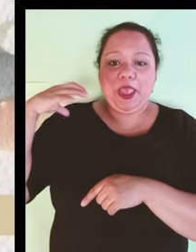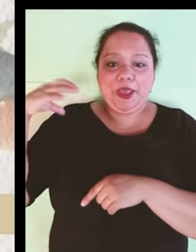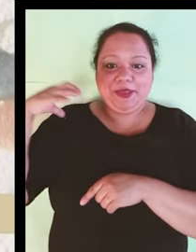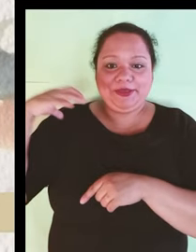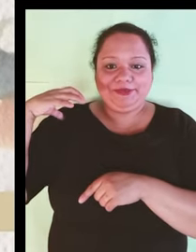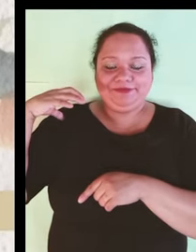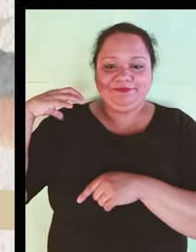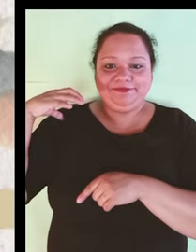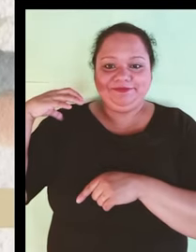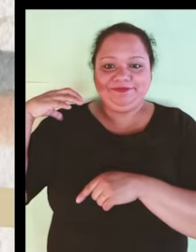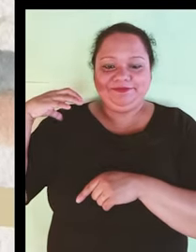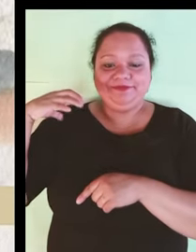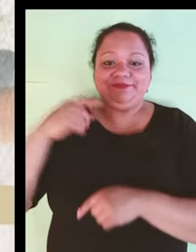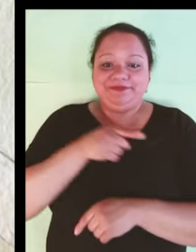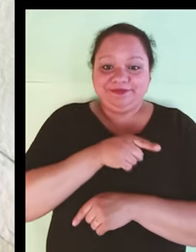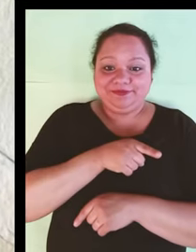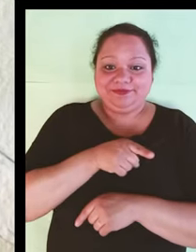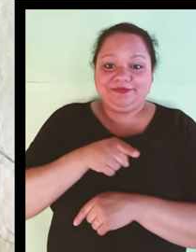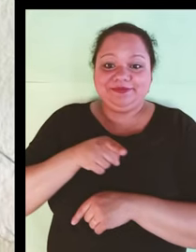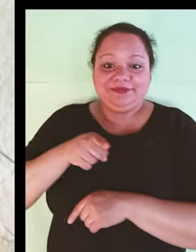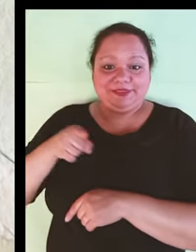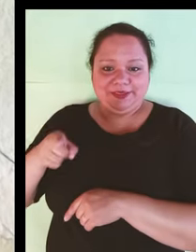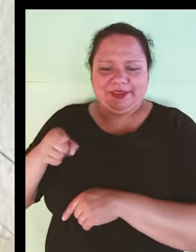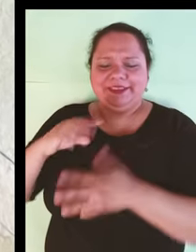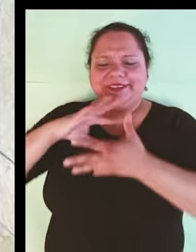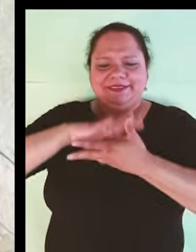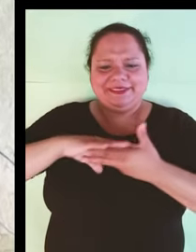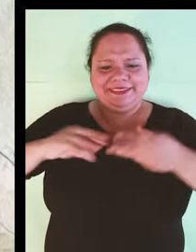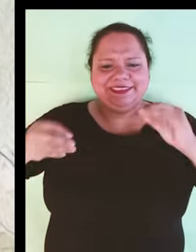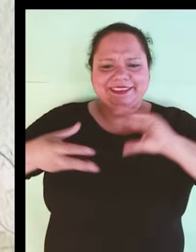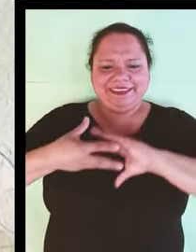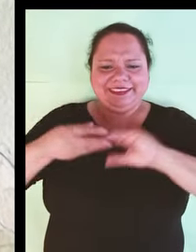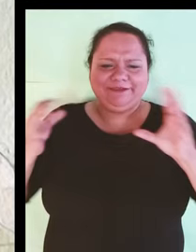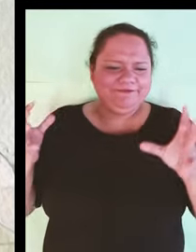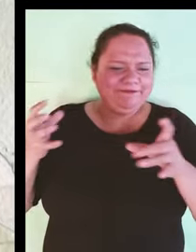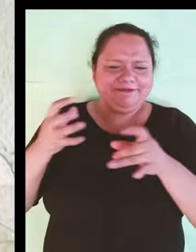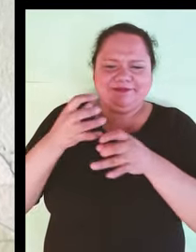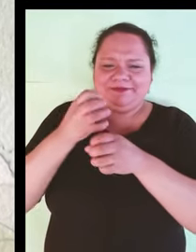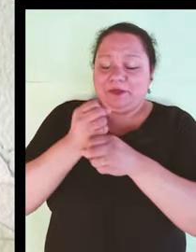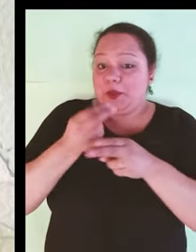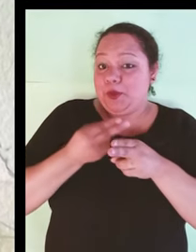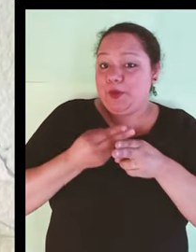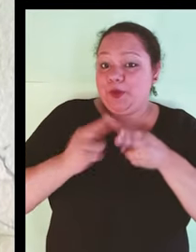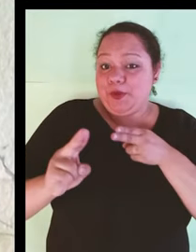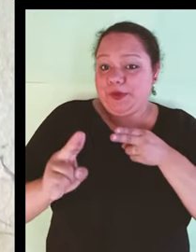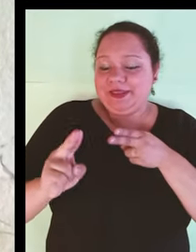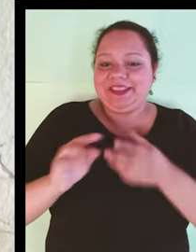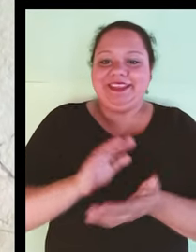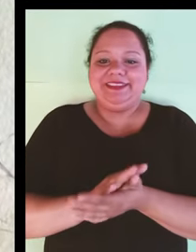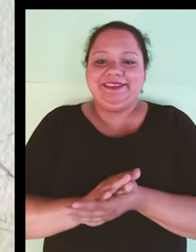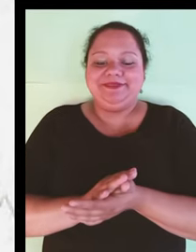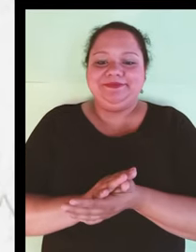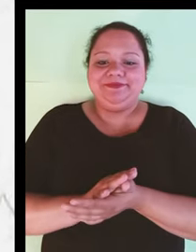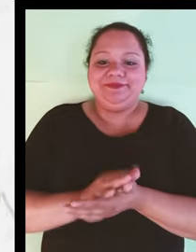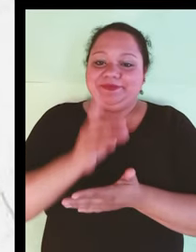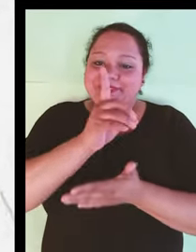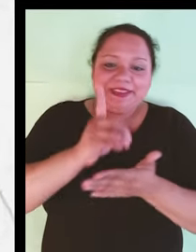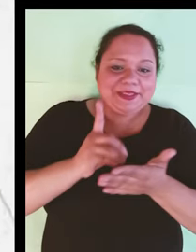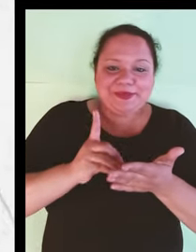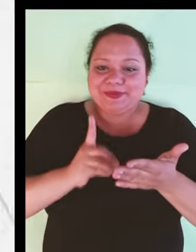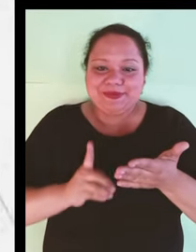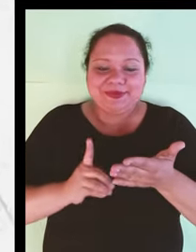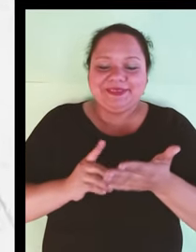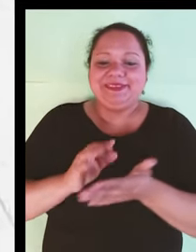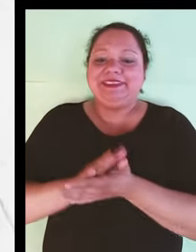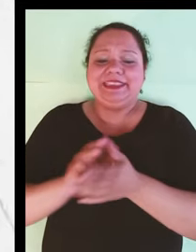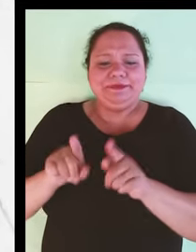Altair Magazine, autor de varias historias cortas en cómic y de fanzines, asimismo ha